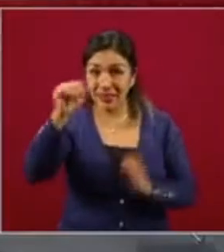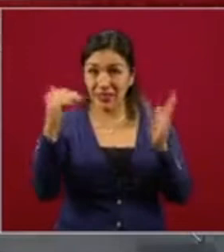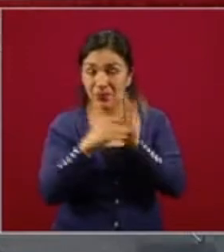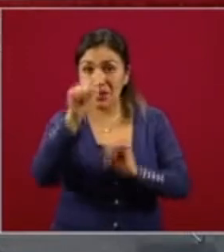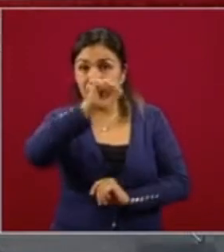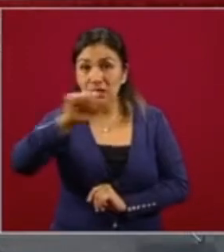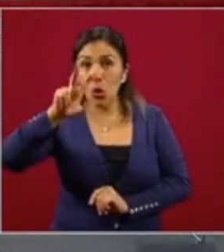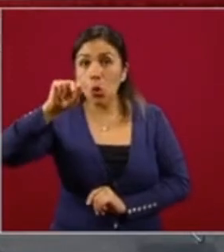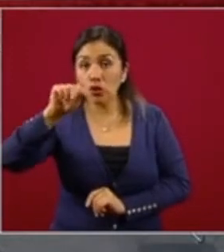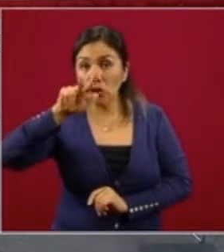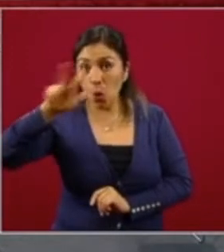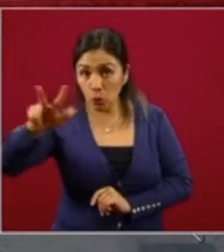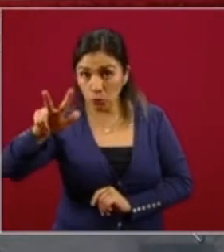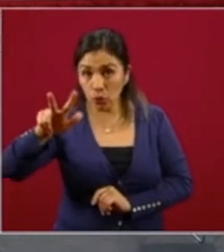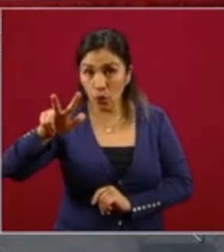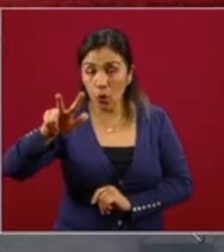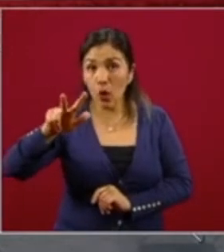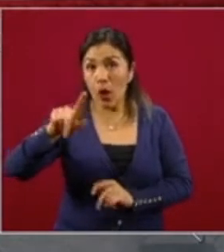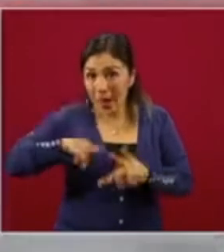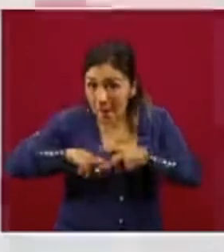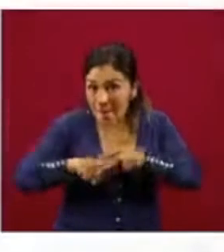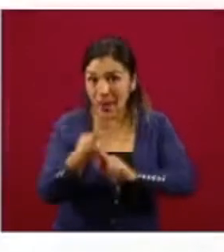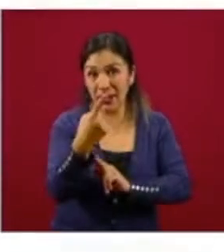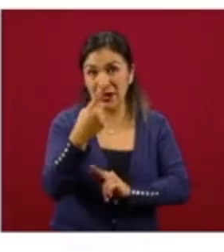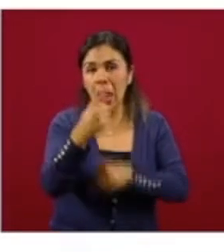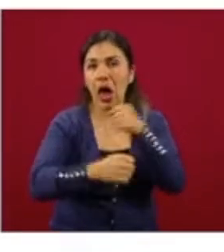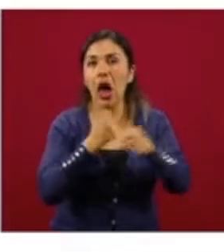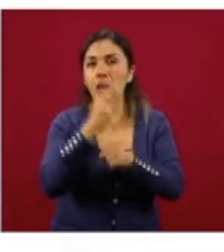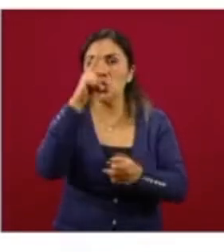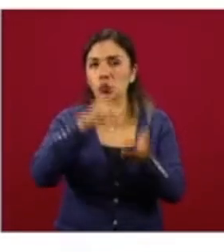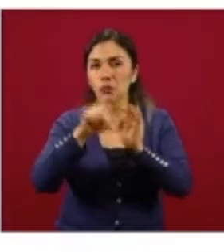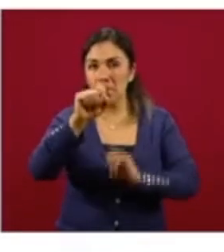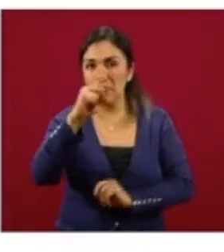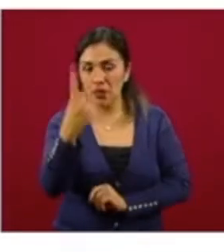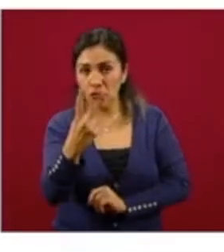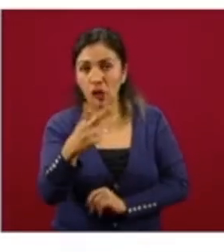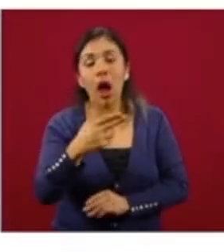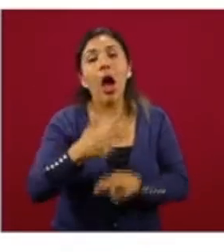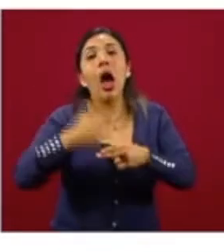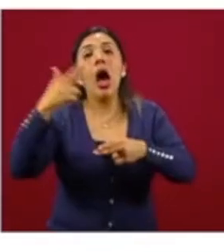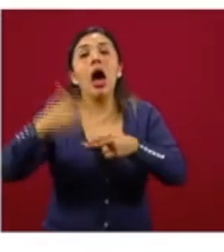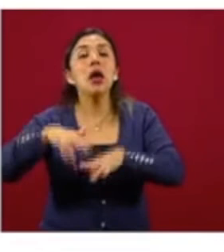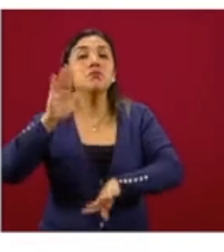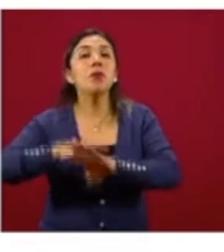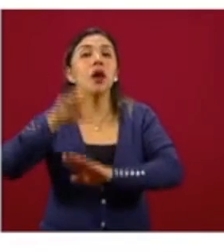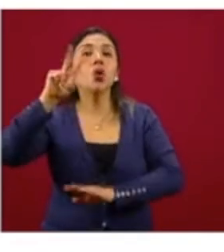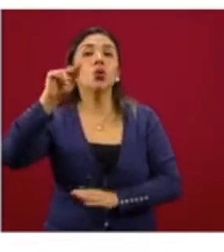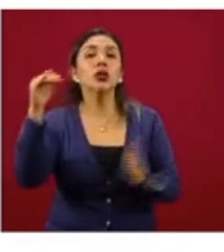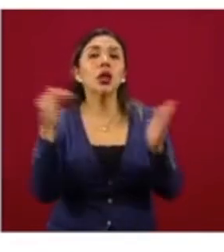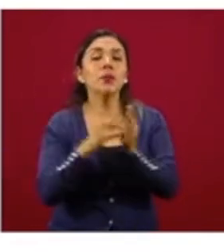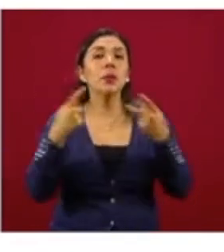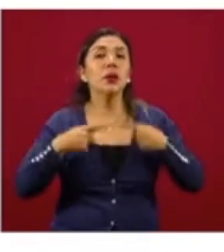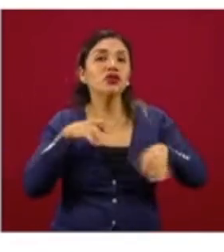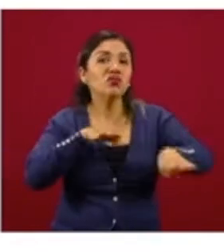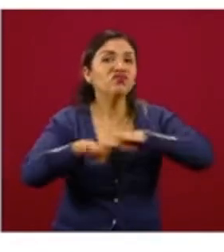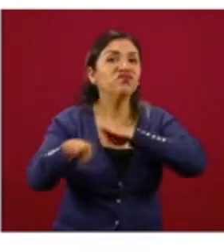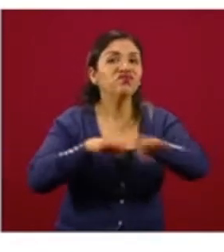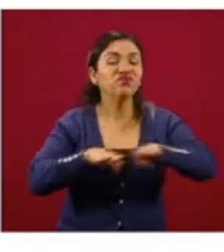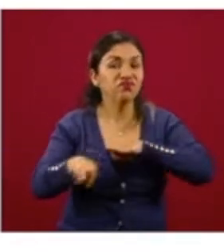688 al arranque, en el año 2022, hasta llegar a más de 80 mil empleos